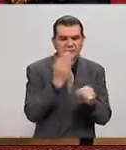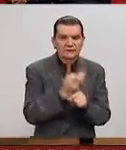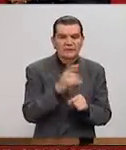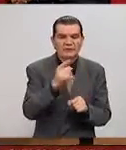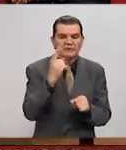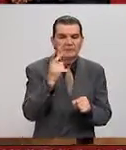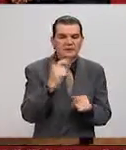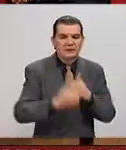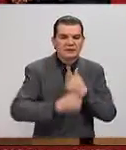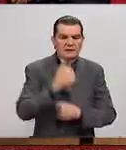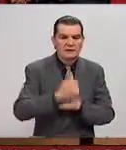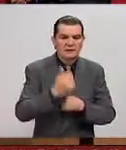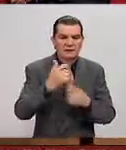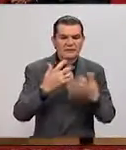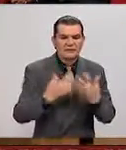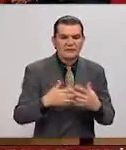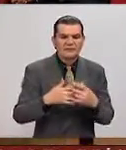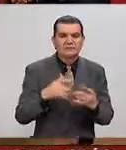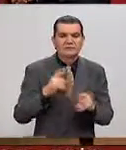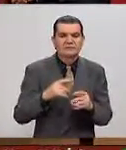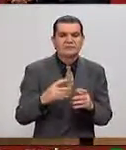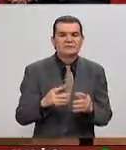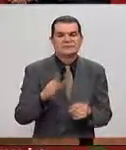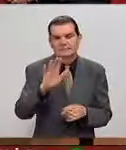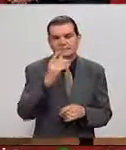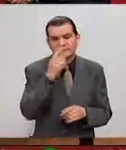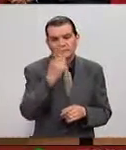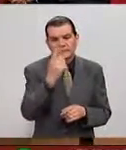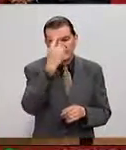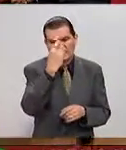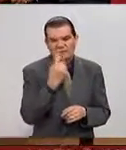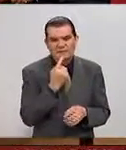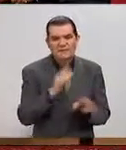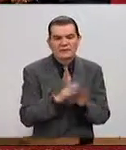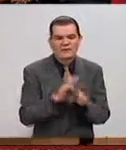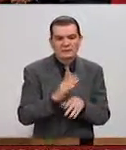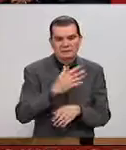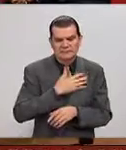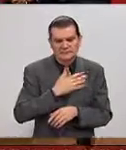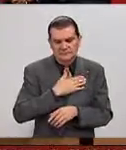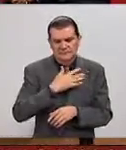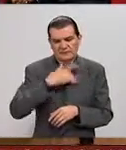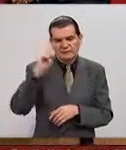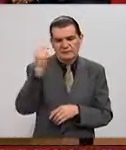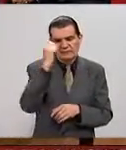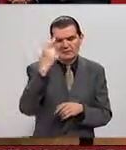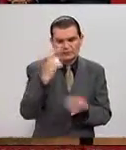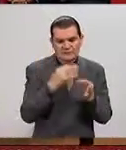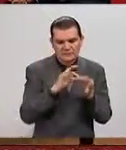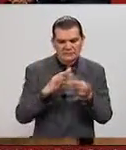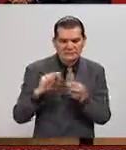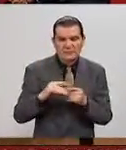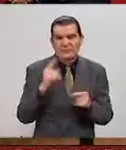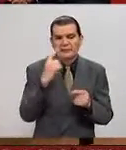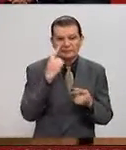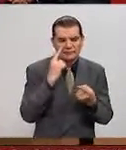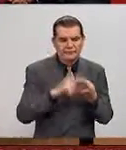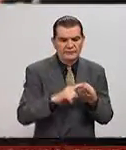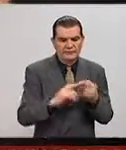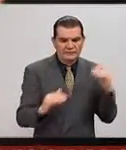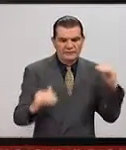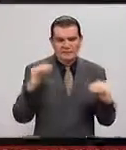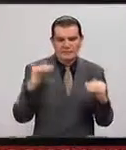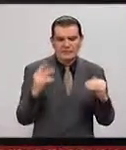de esta carrera de diseño industrial? Pues, mira, te puedo decir el perfil del Técnico de Monterrey, que es el que a me importa, que por supuesto lo comparten muchos. Por un lado, es un